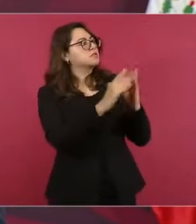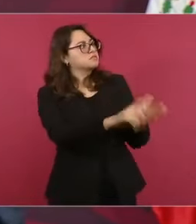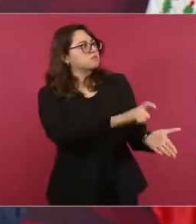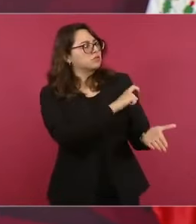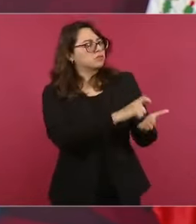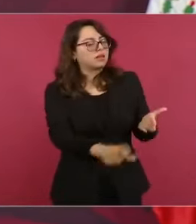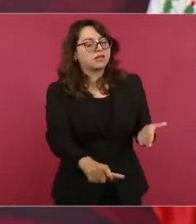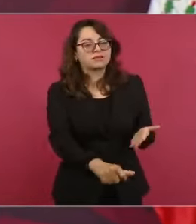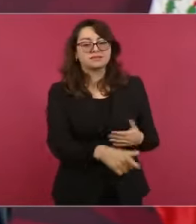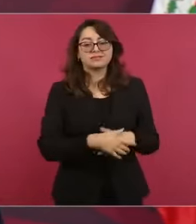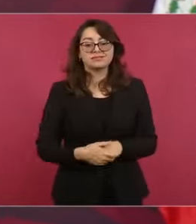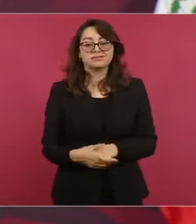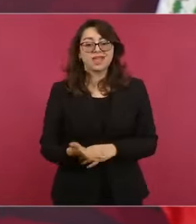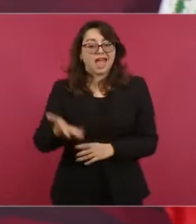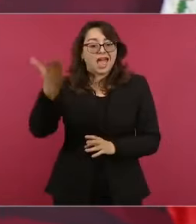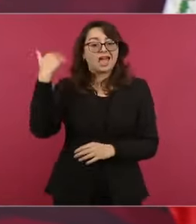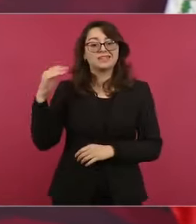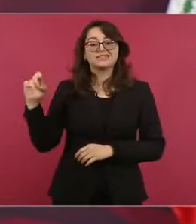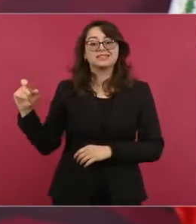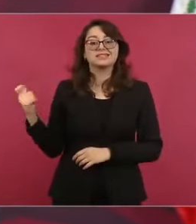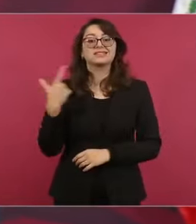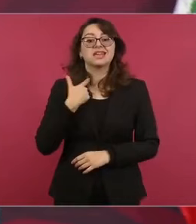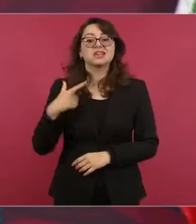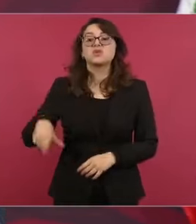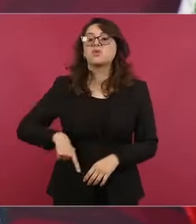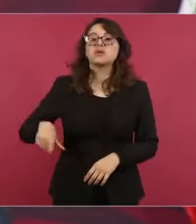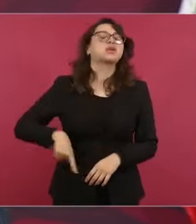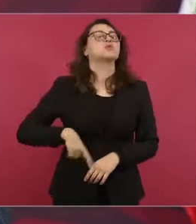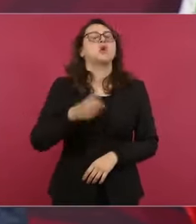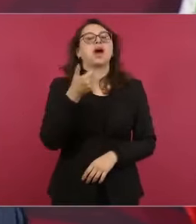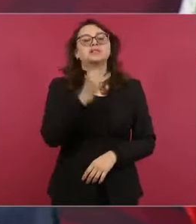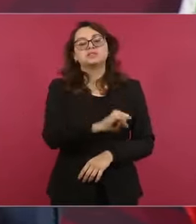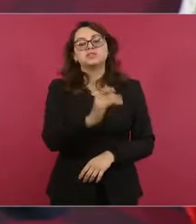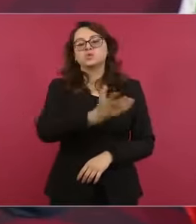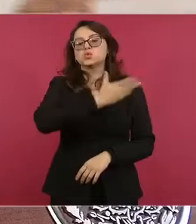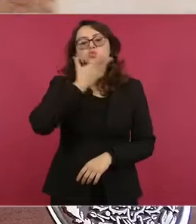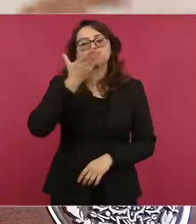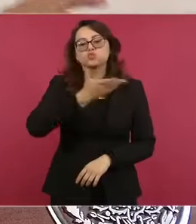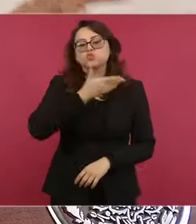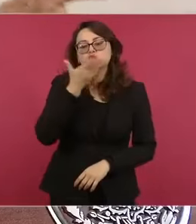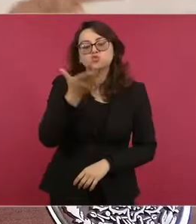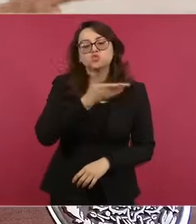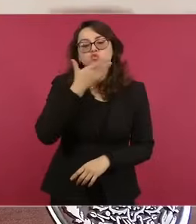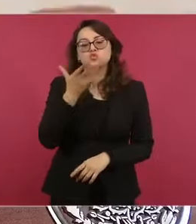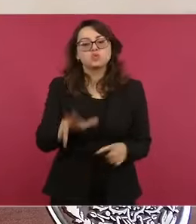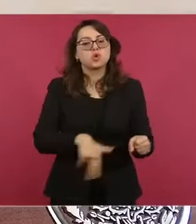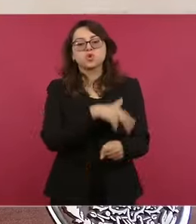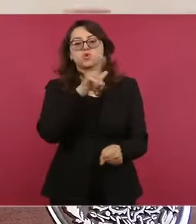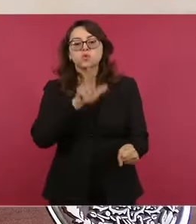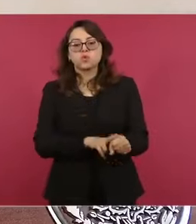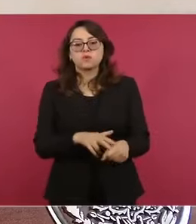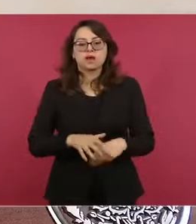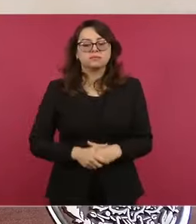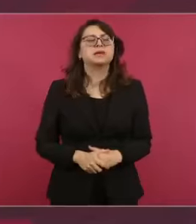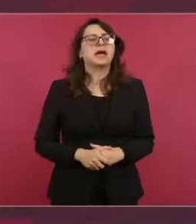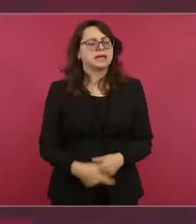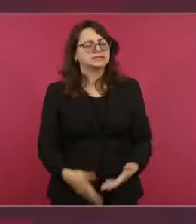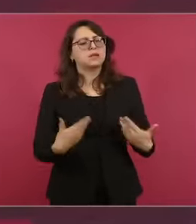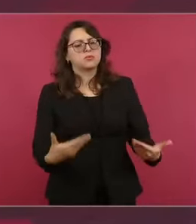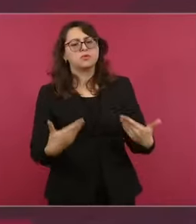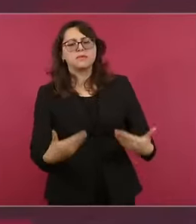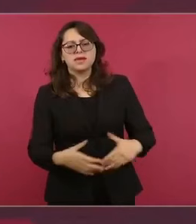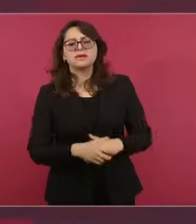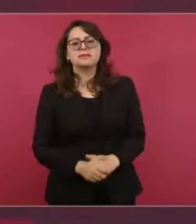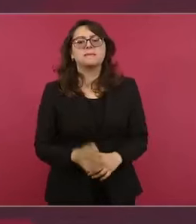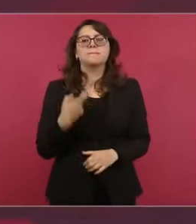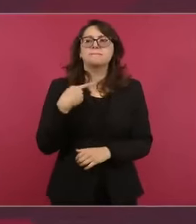¿Y qué pasa con el niño de la sierra de